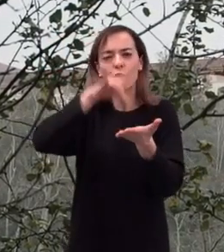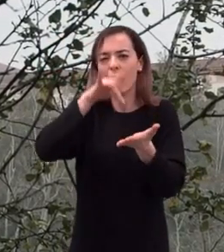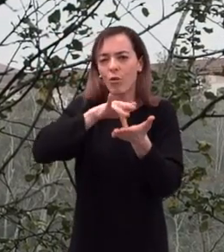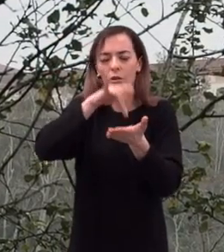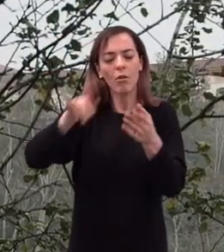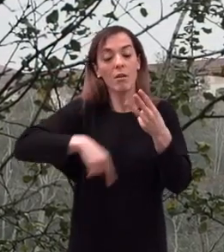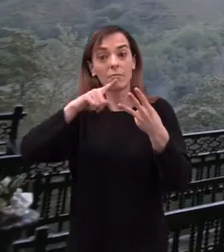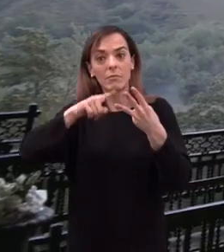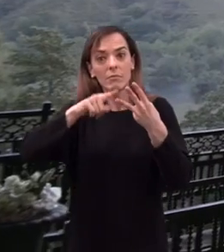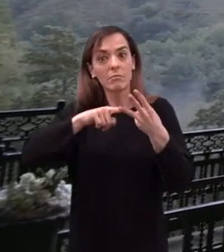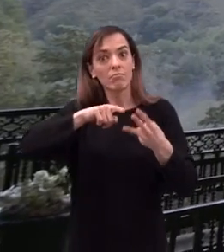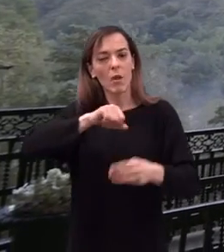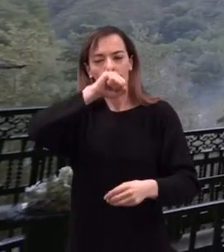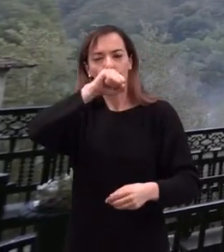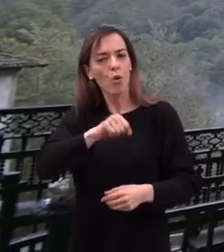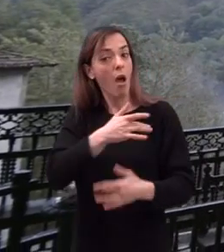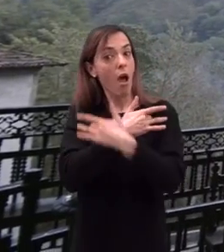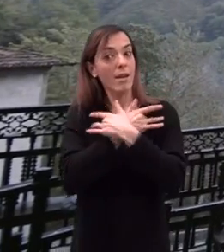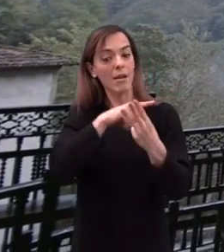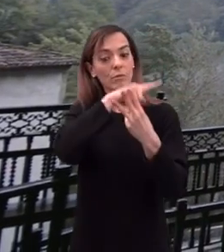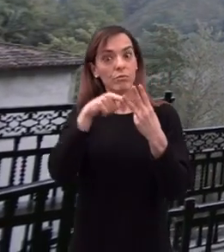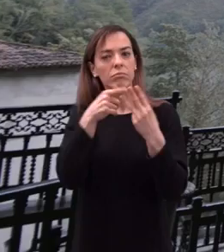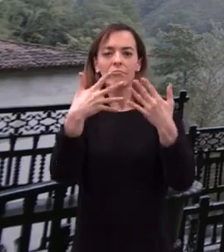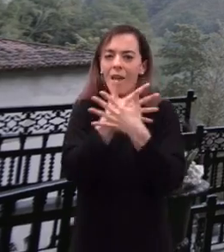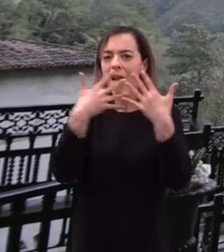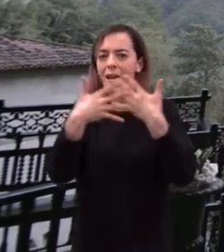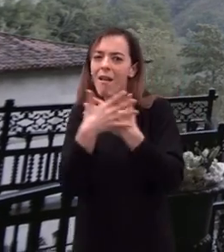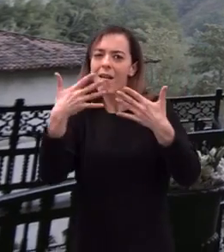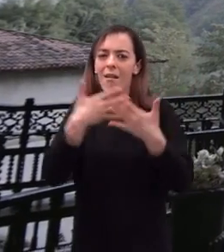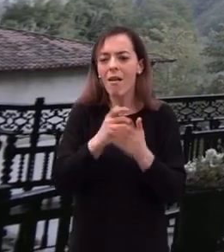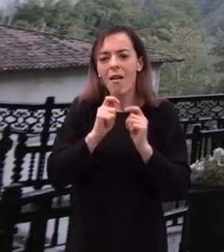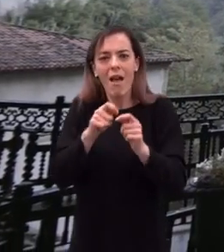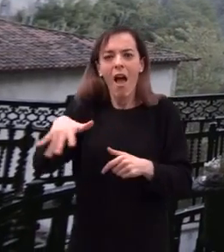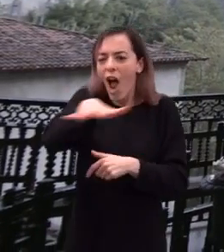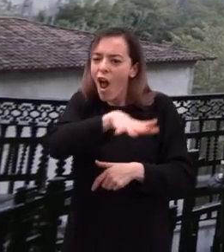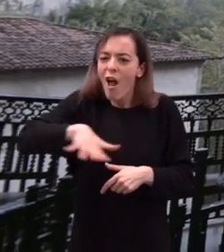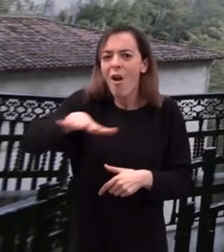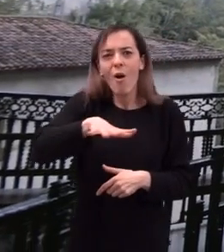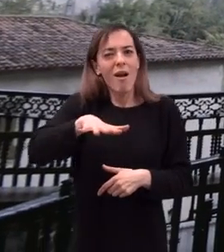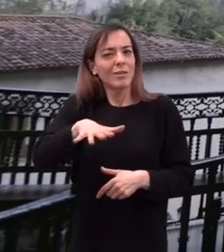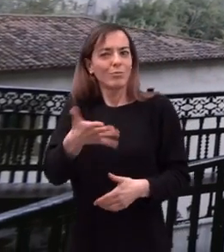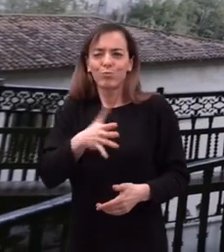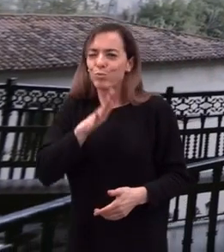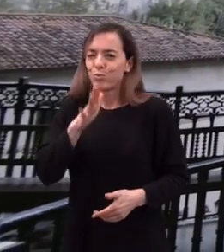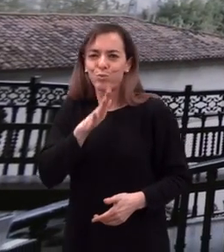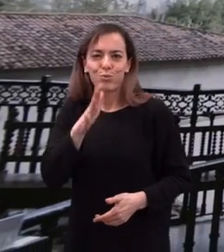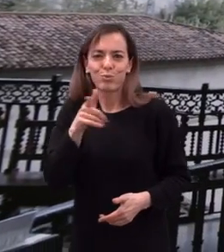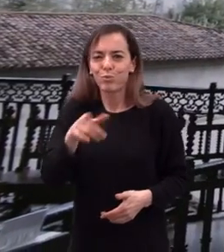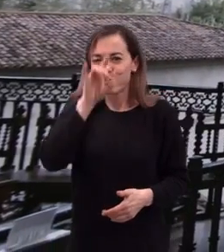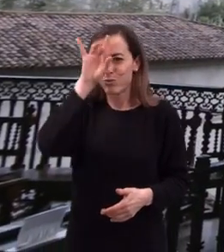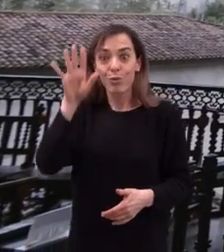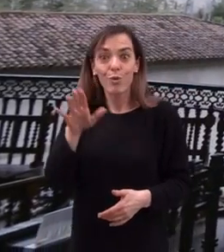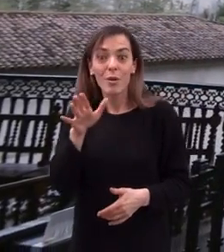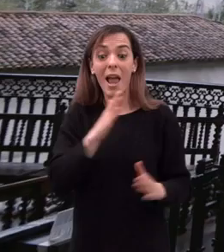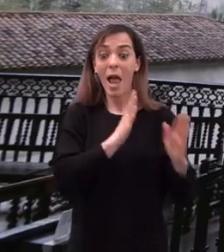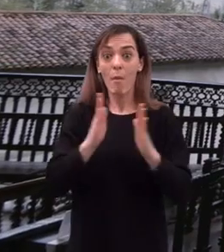devoción a la Virgen María, se han ido combinando para modelar un lugar fascinante, donde cada época ha